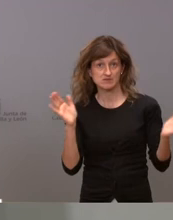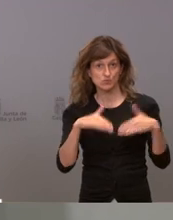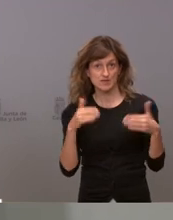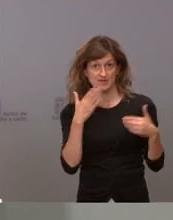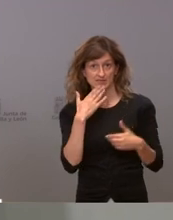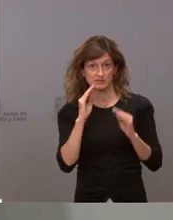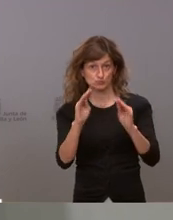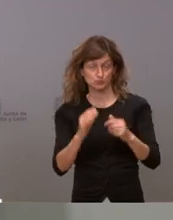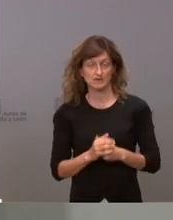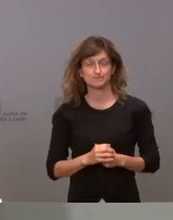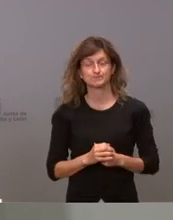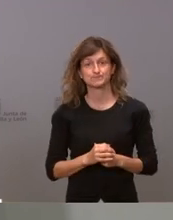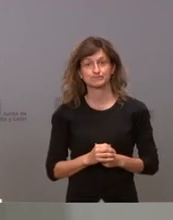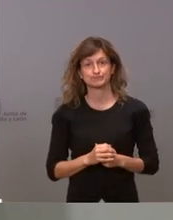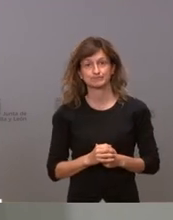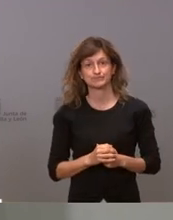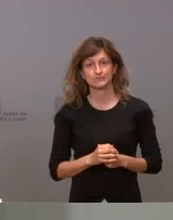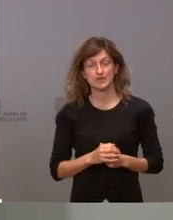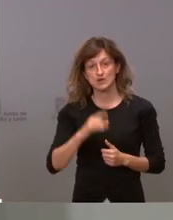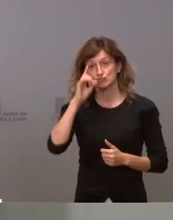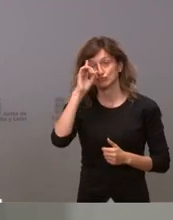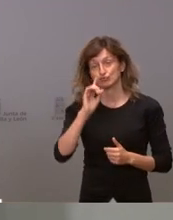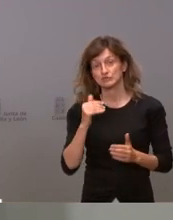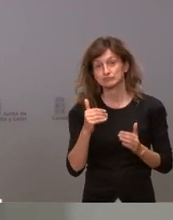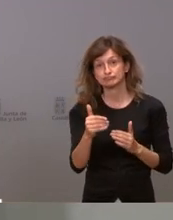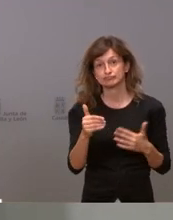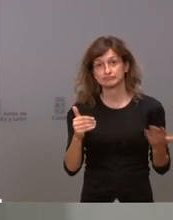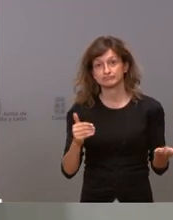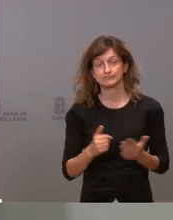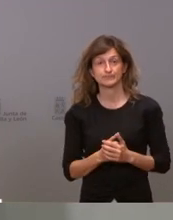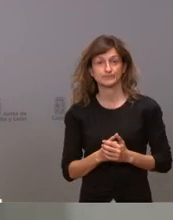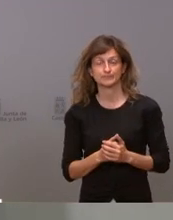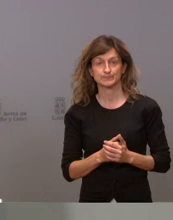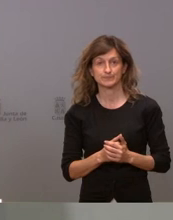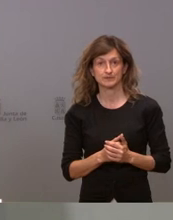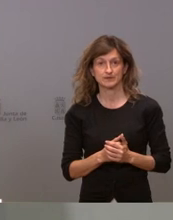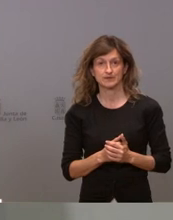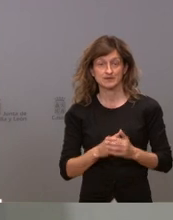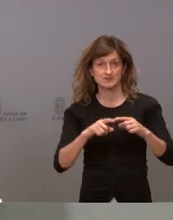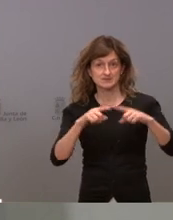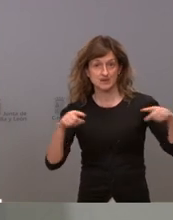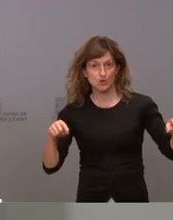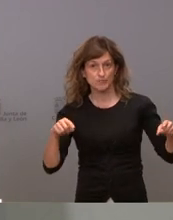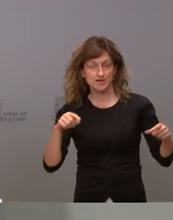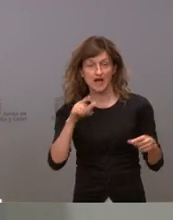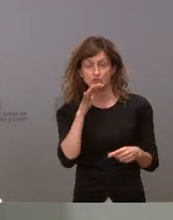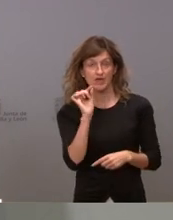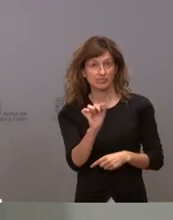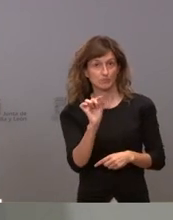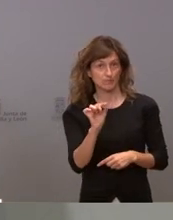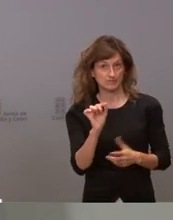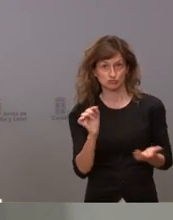no descartamos nada definitivamente en Segovia pero en este momento